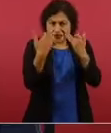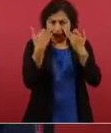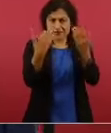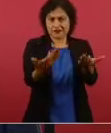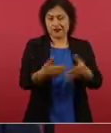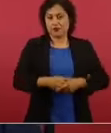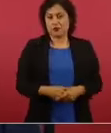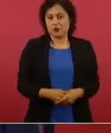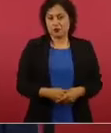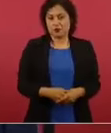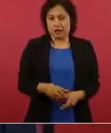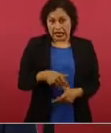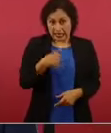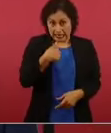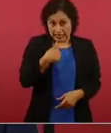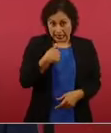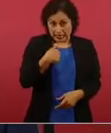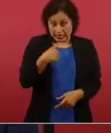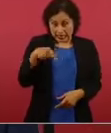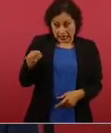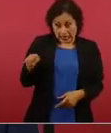Claro que estoy en contra de ello. Gracias. Gracias. Gracias. Gracias.